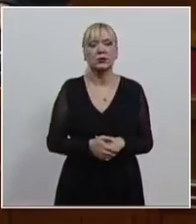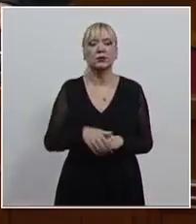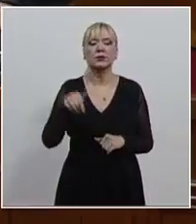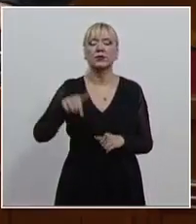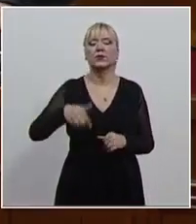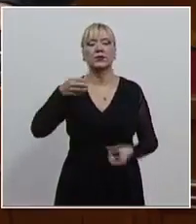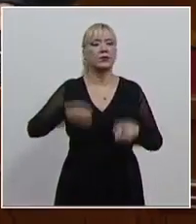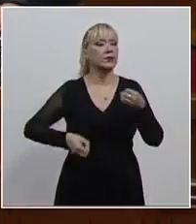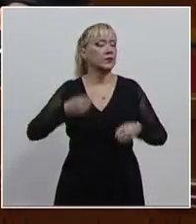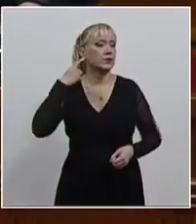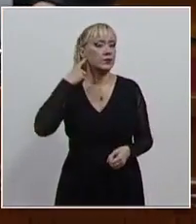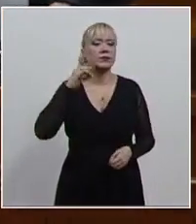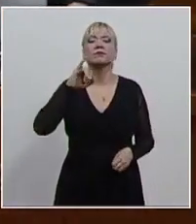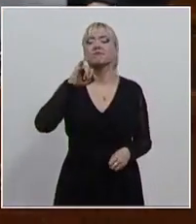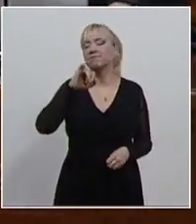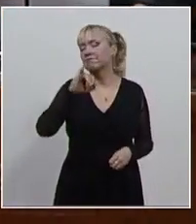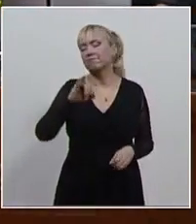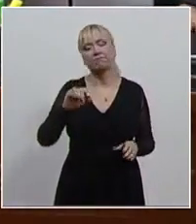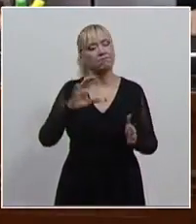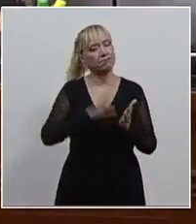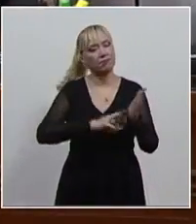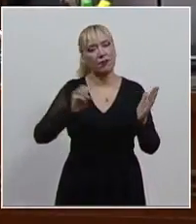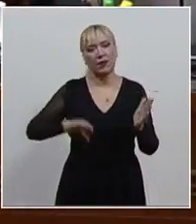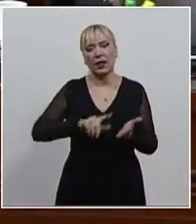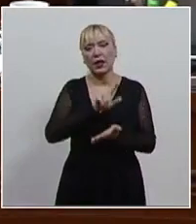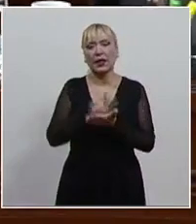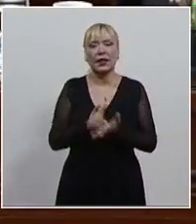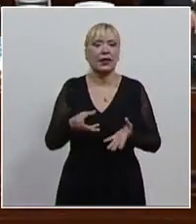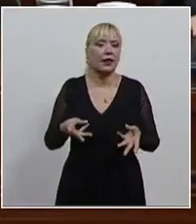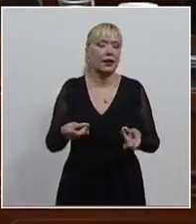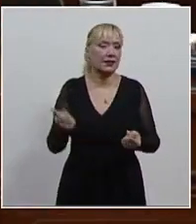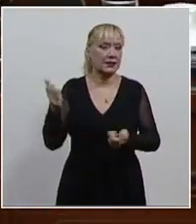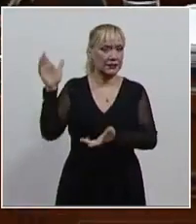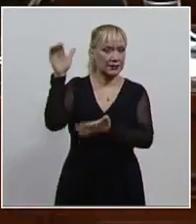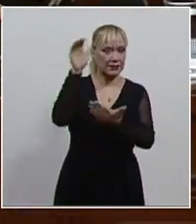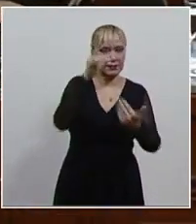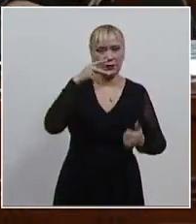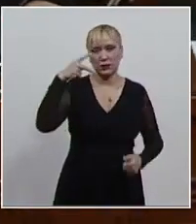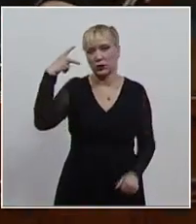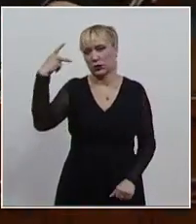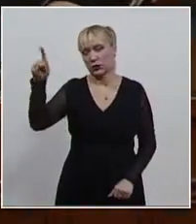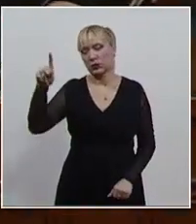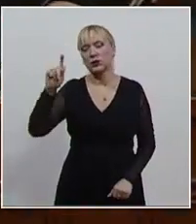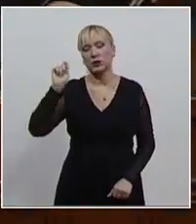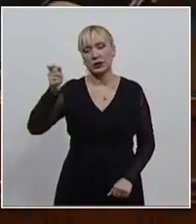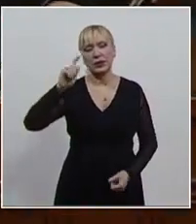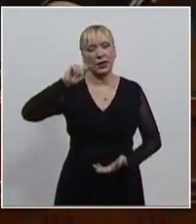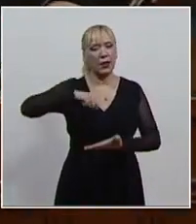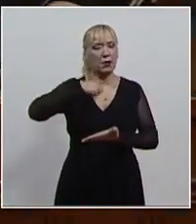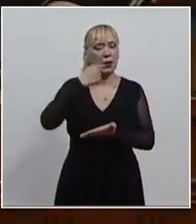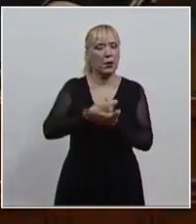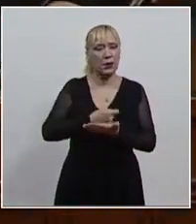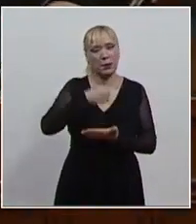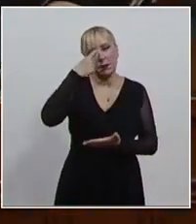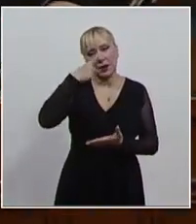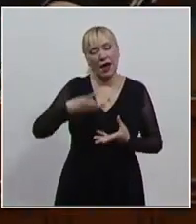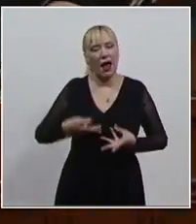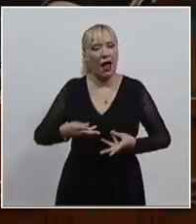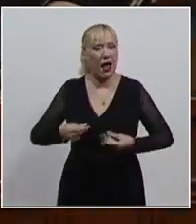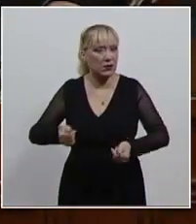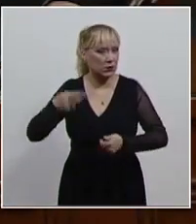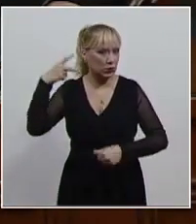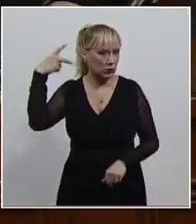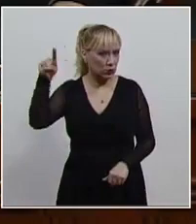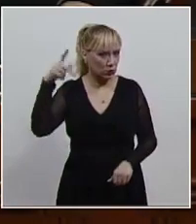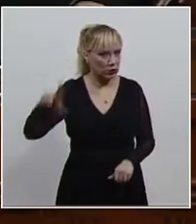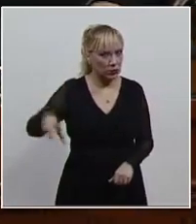Pleno declaró inválidos de la Ley de Gasto Público de Tamaulipas, artículos que permitían a la Secretaría de Finanzas de